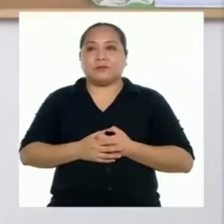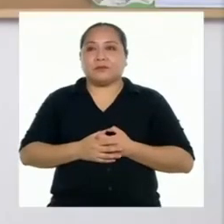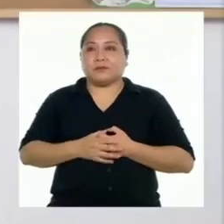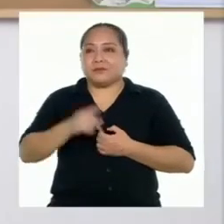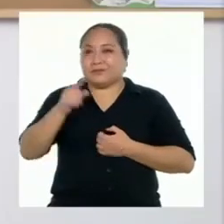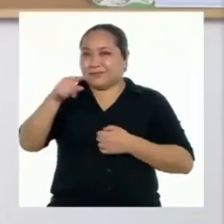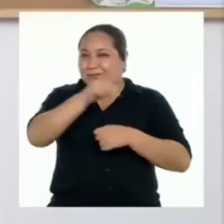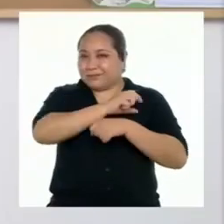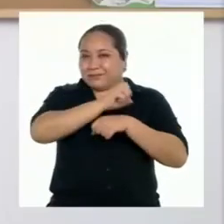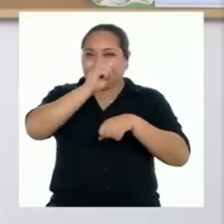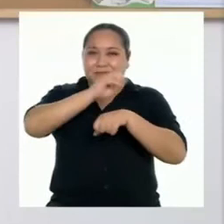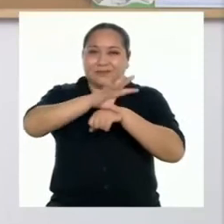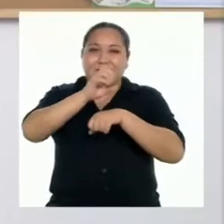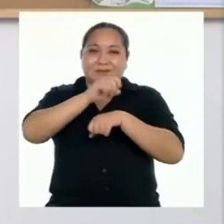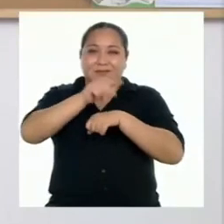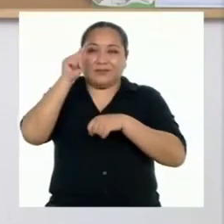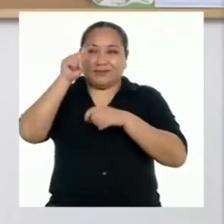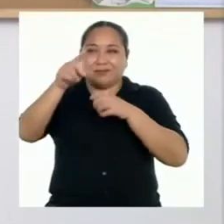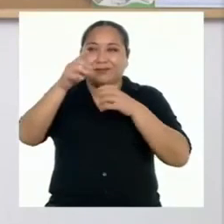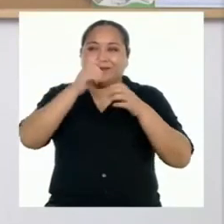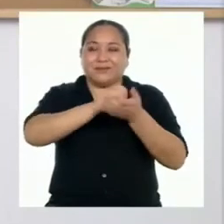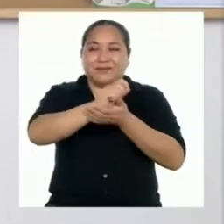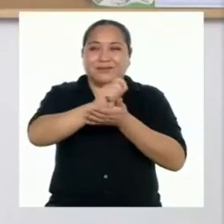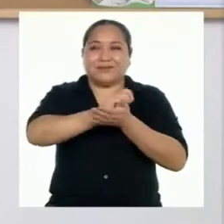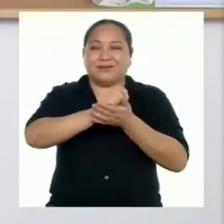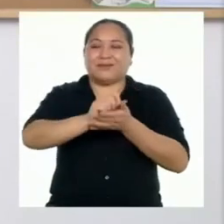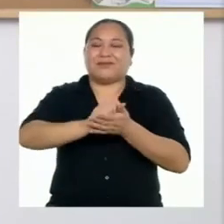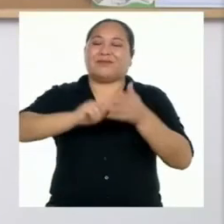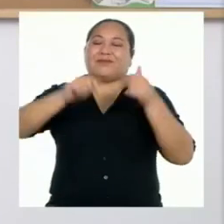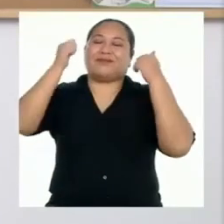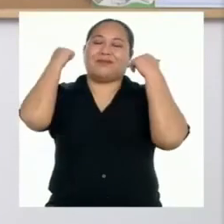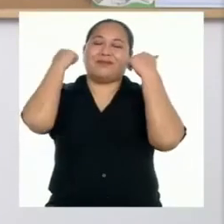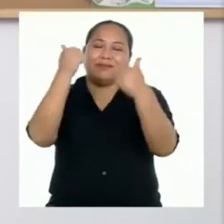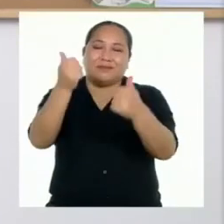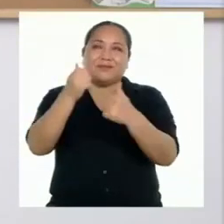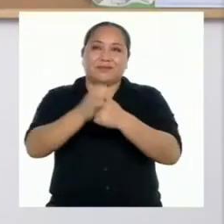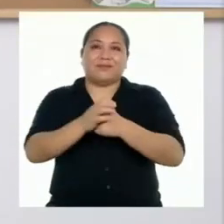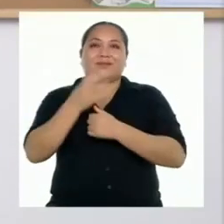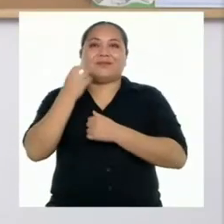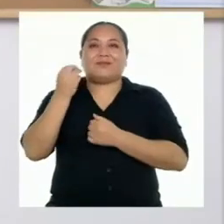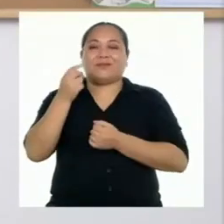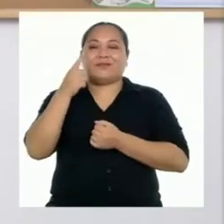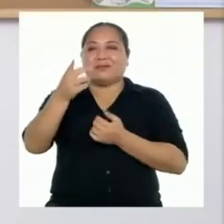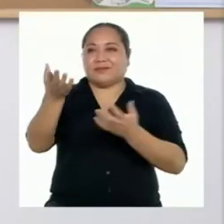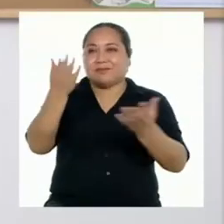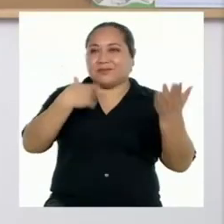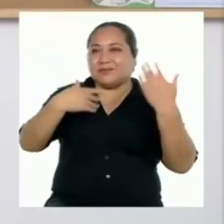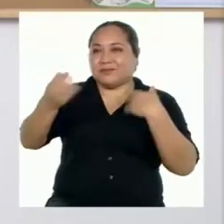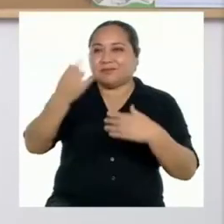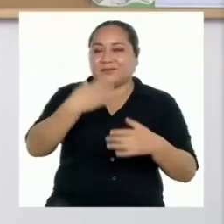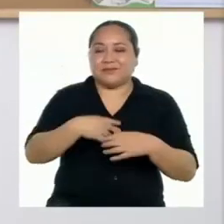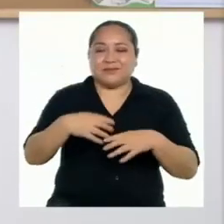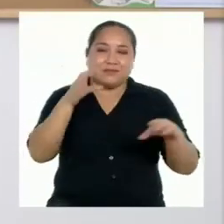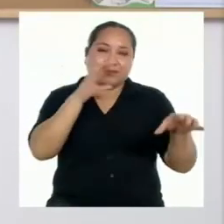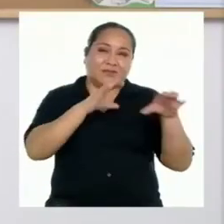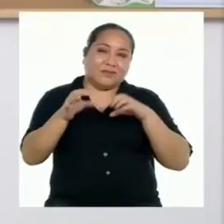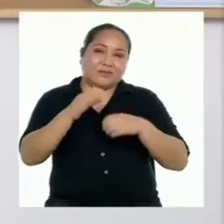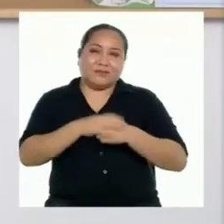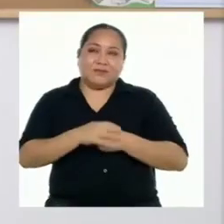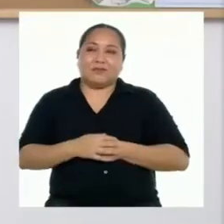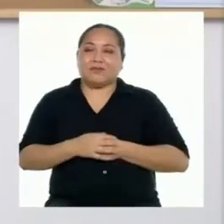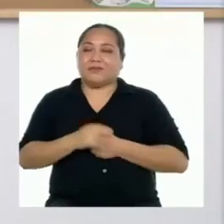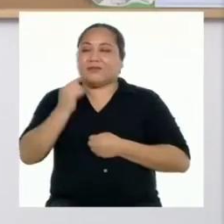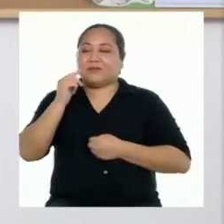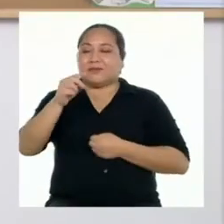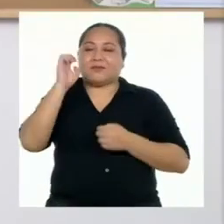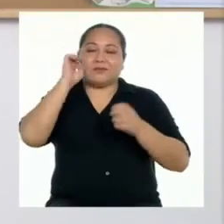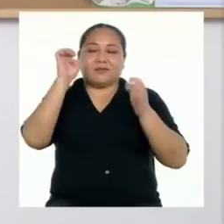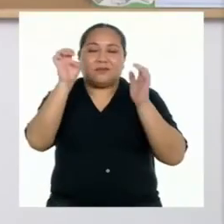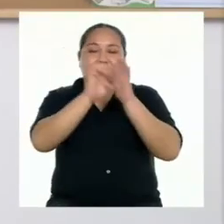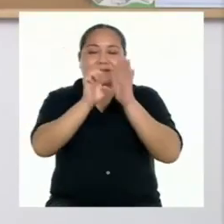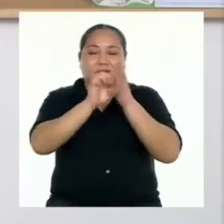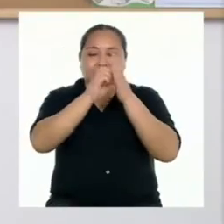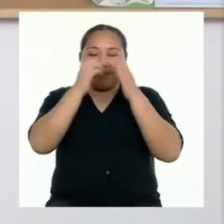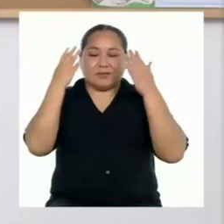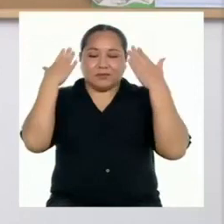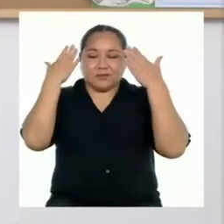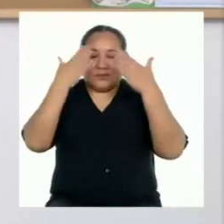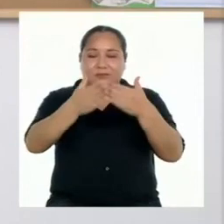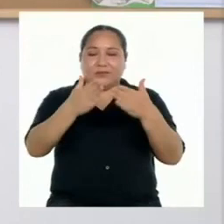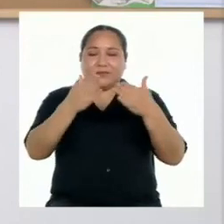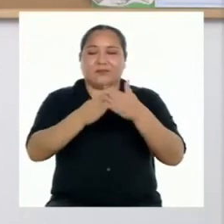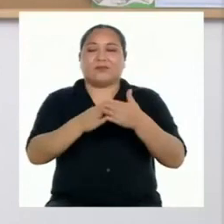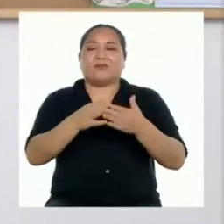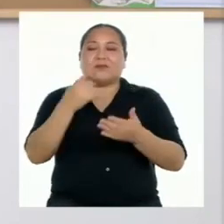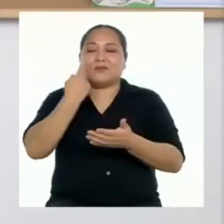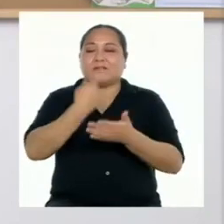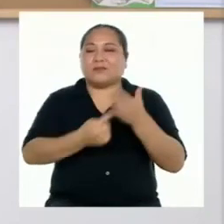Las recomendaciones que has escrito están bien, porque hacen un llamado a la acción. Son ejemplos concretos